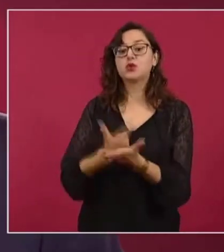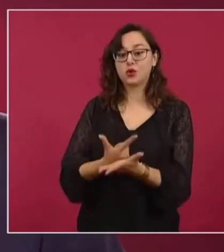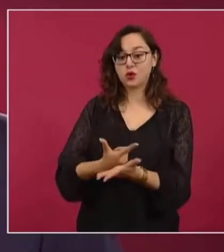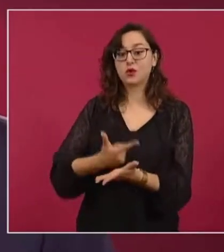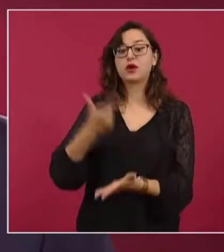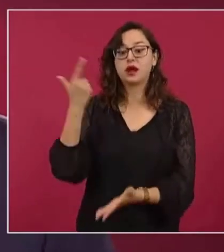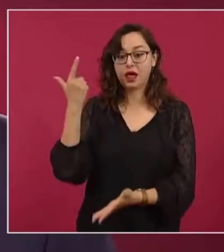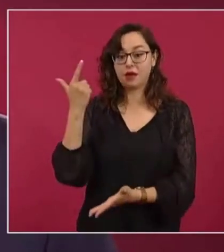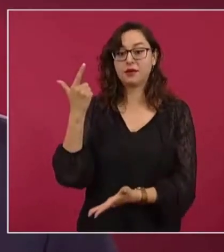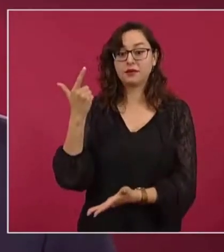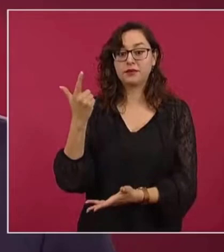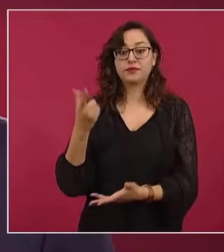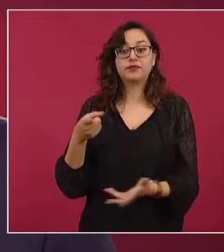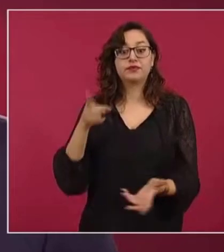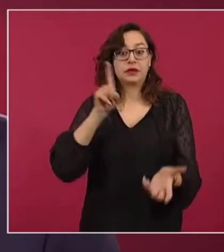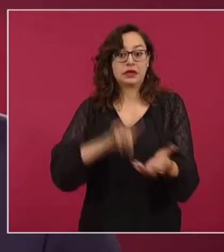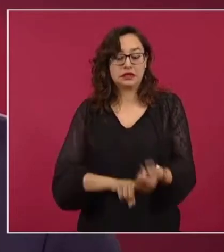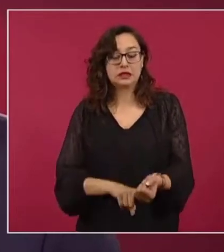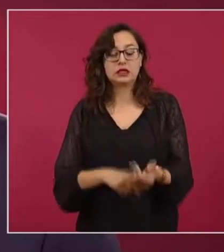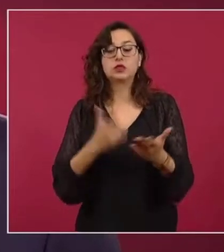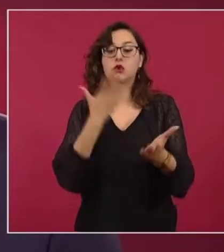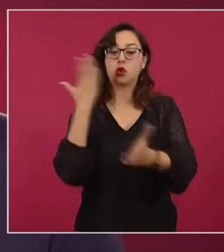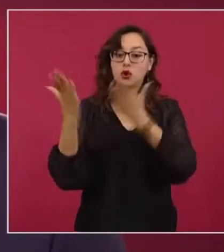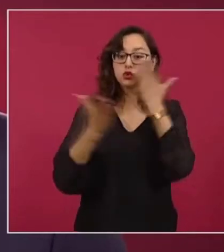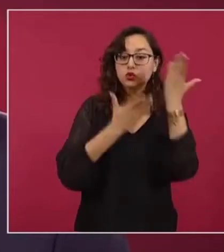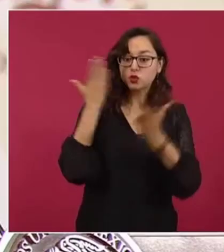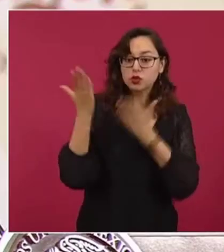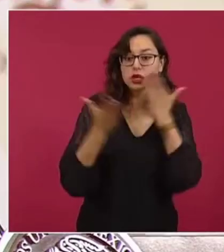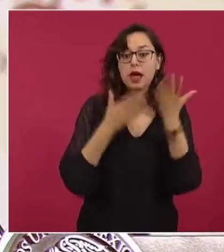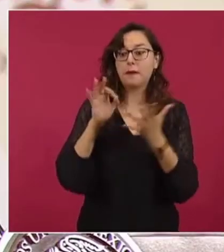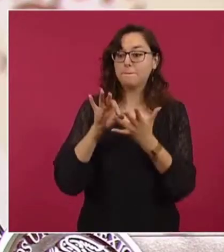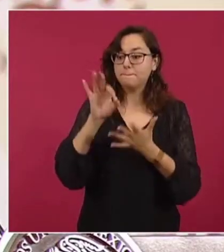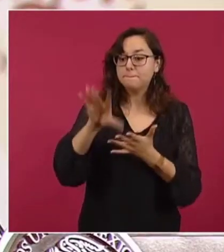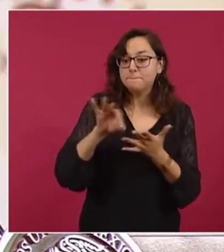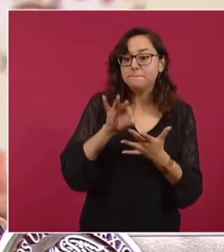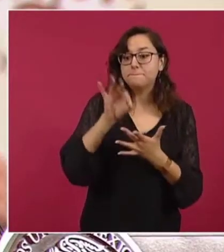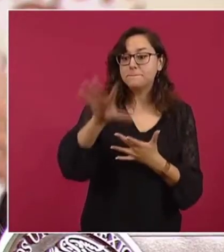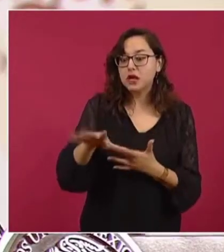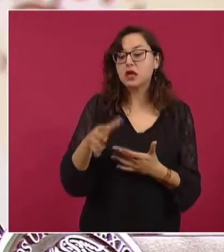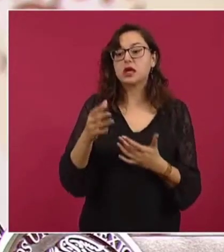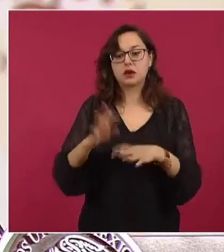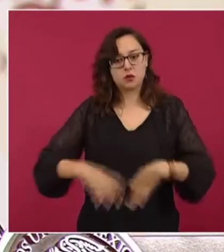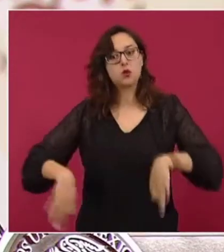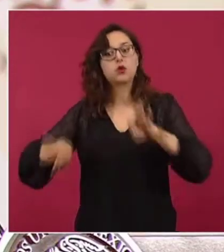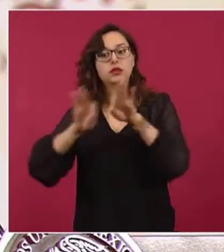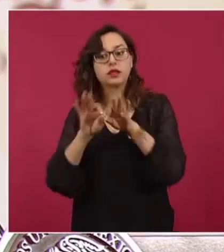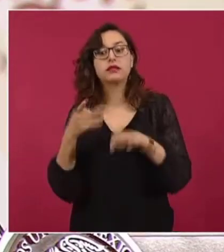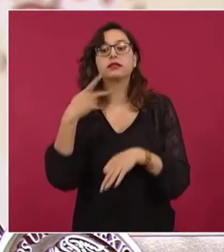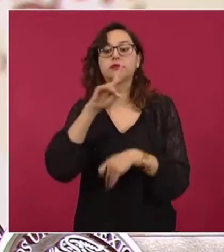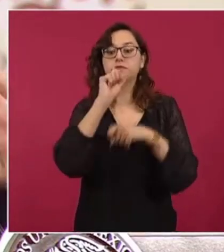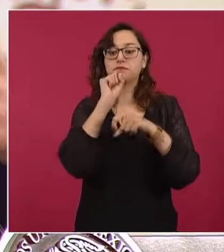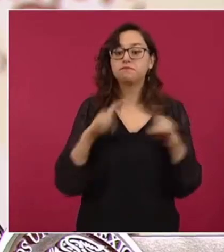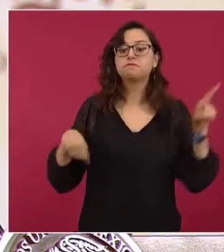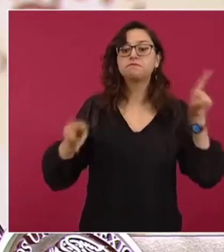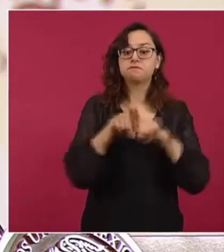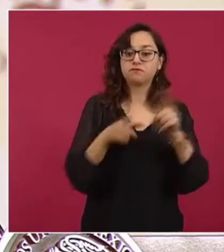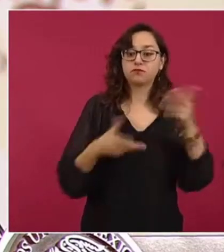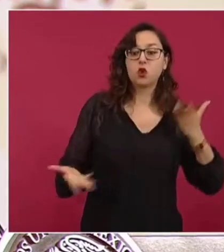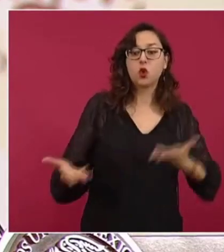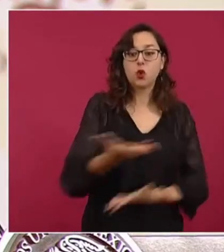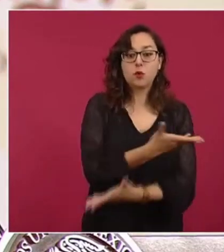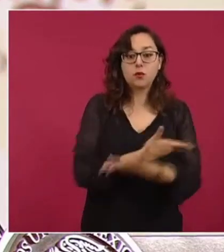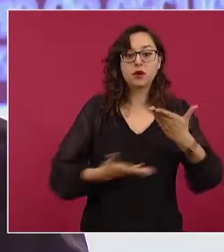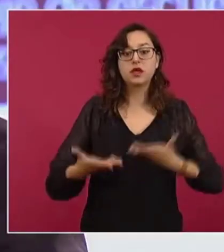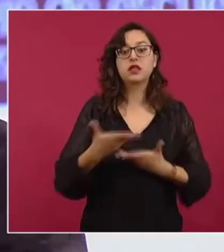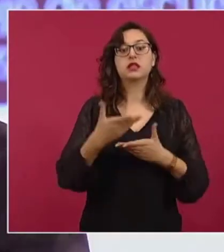por el proceso pedagógico de la enseñanza, es también la convivencia, la capacidad de relacionarse, el desarrollo